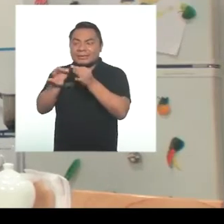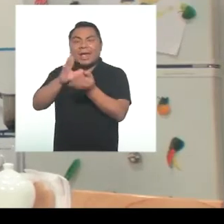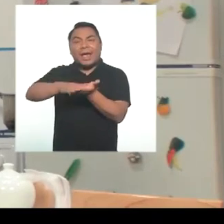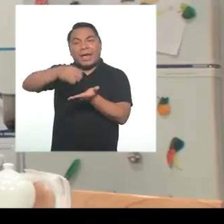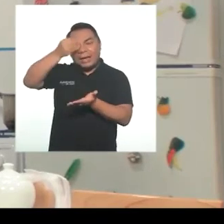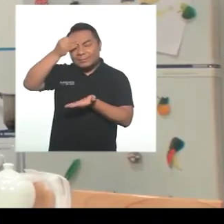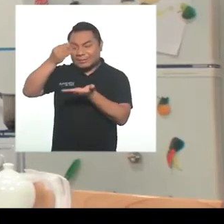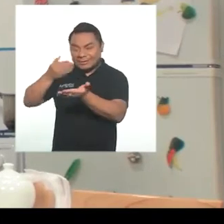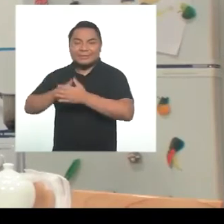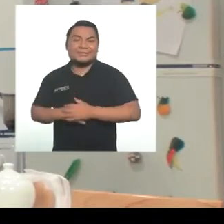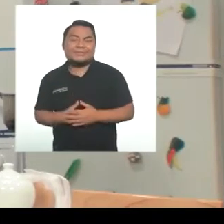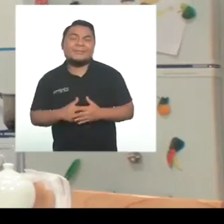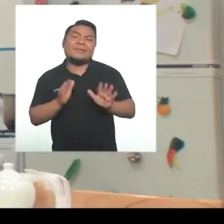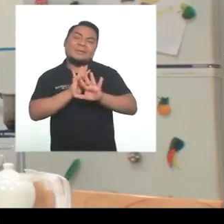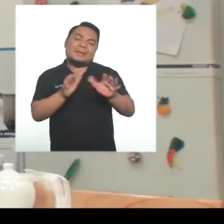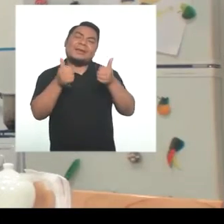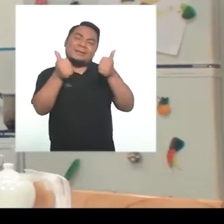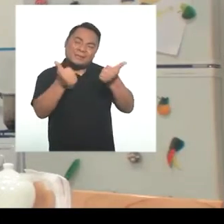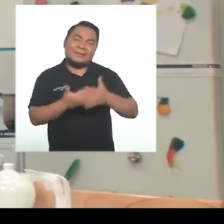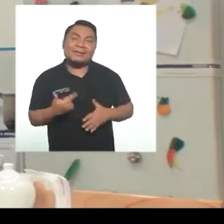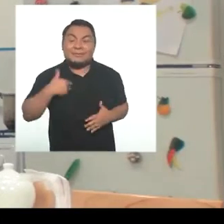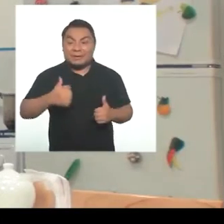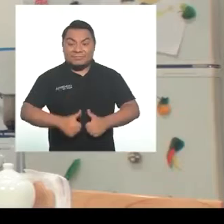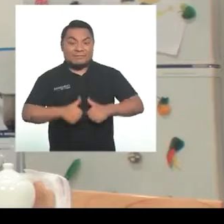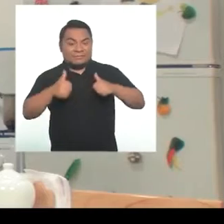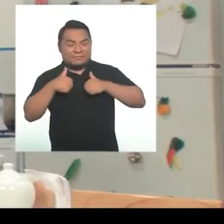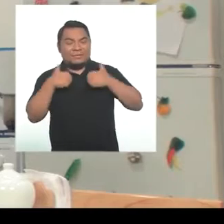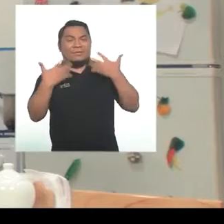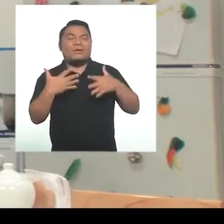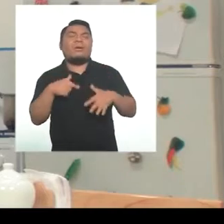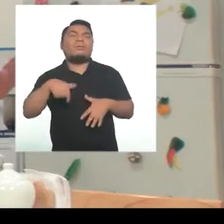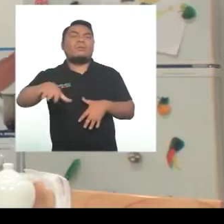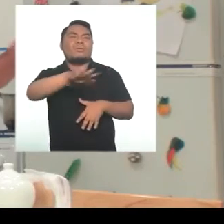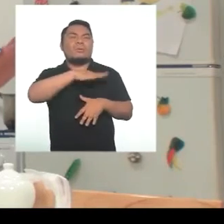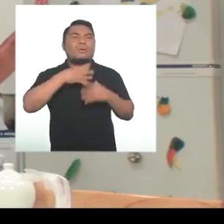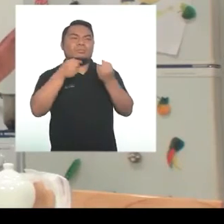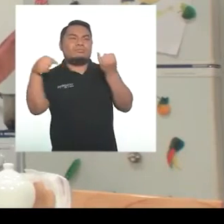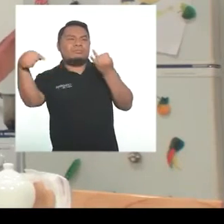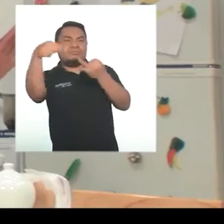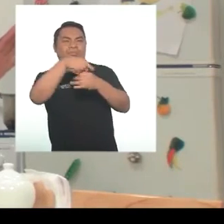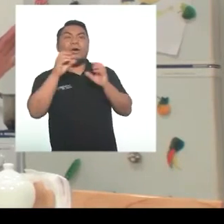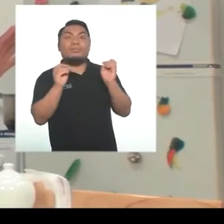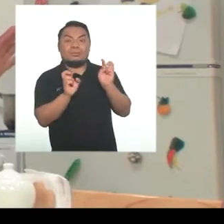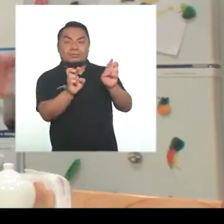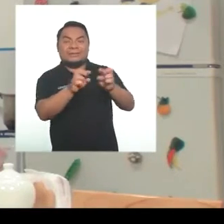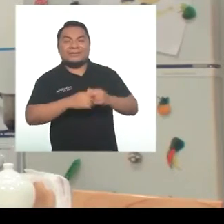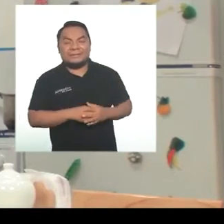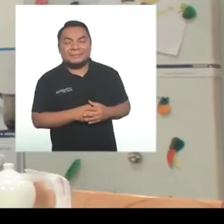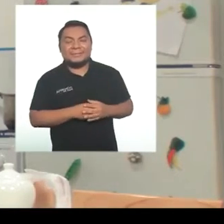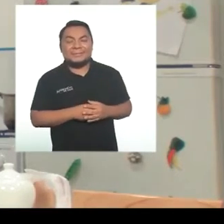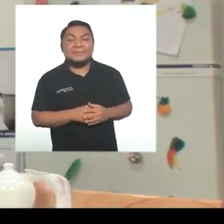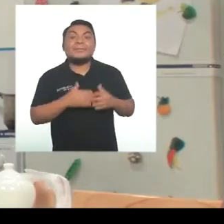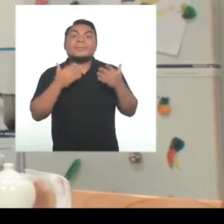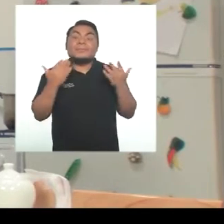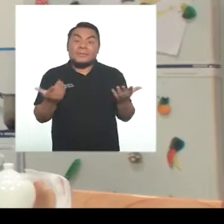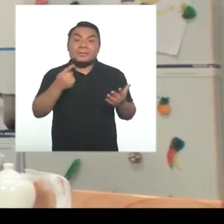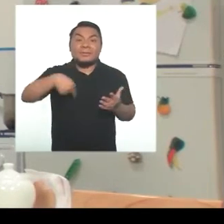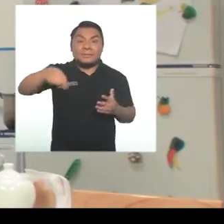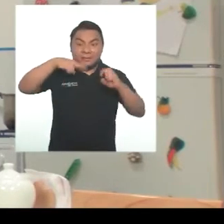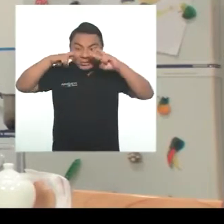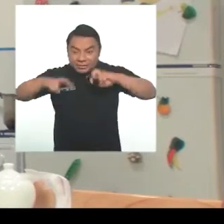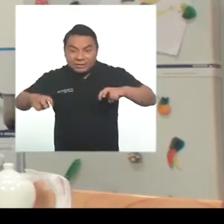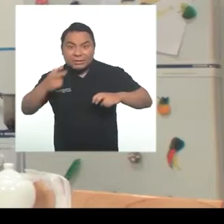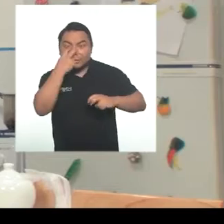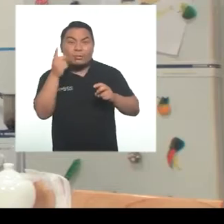aprendiendo. No hay nada que hacer. Nuestra vida es un mundo de oportunidades. ¿Qué tal si